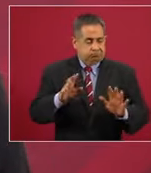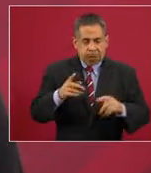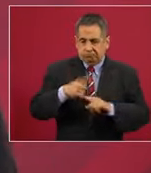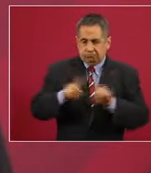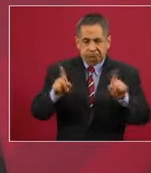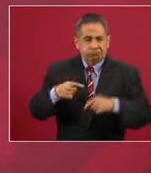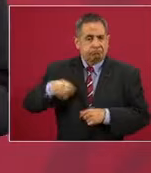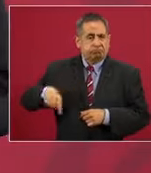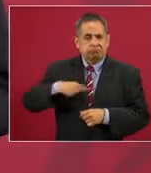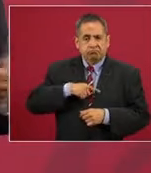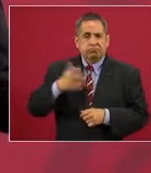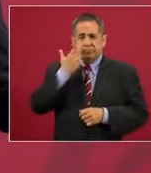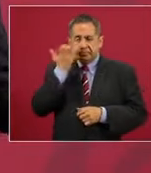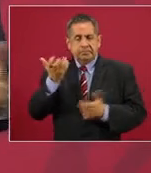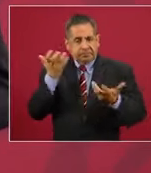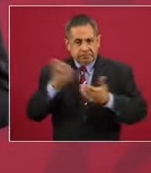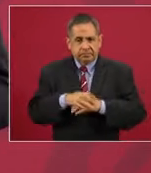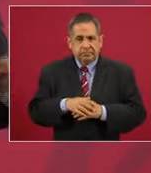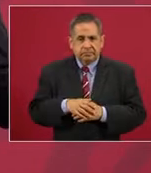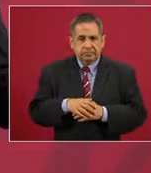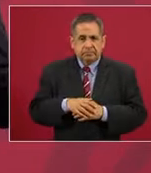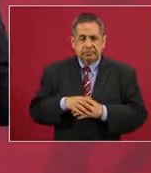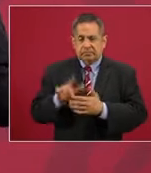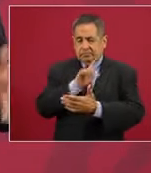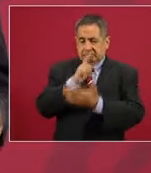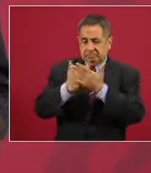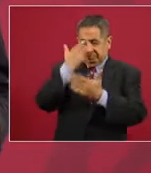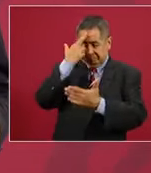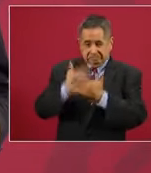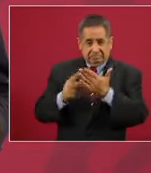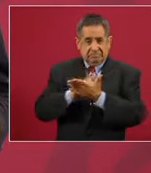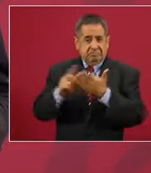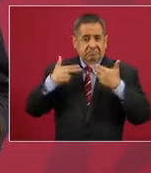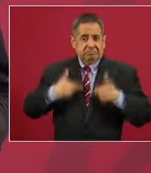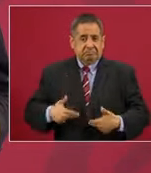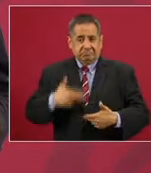Nosotros lo que queremos es que ya no se violen los derechos humanos,